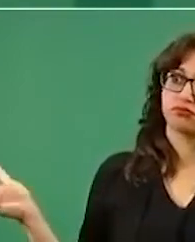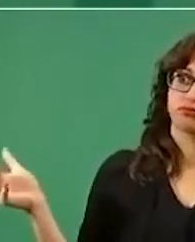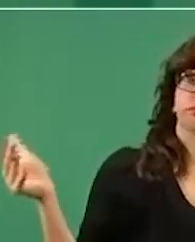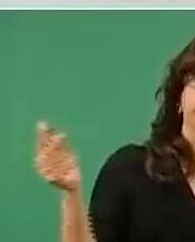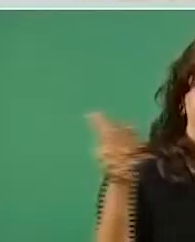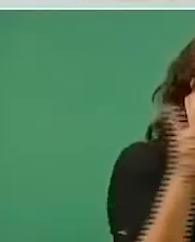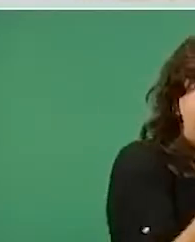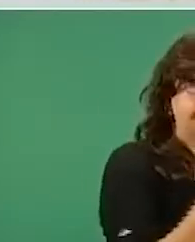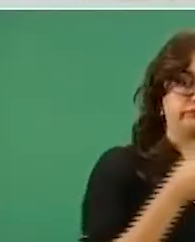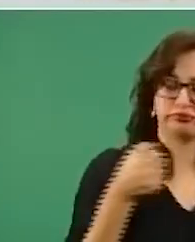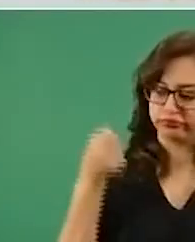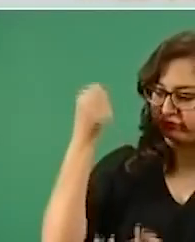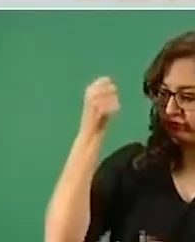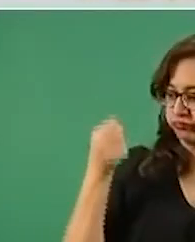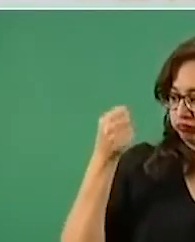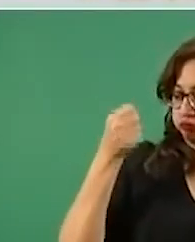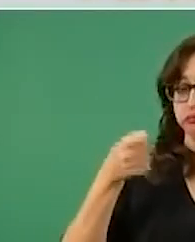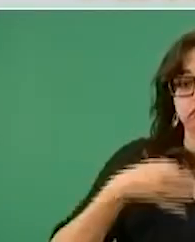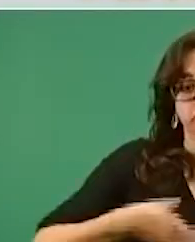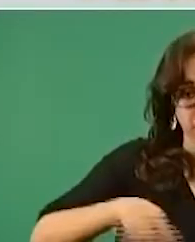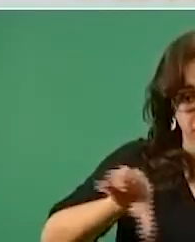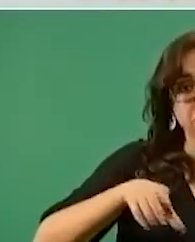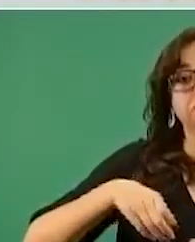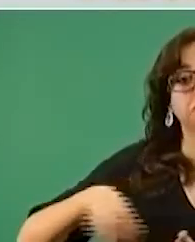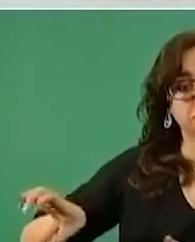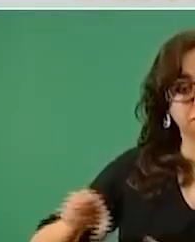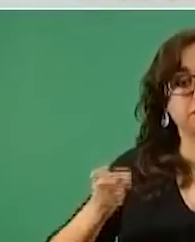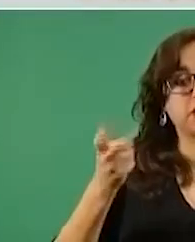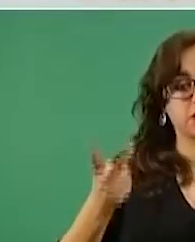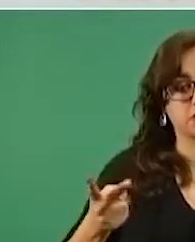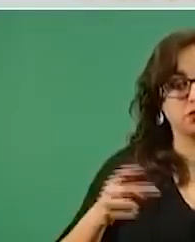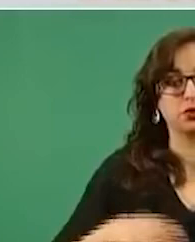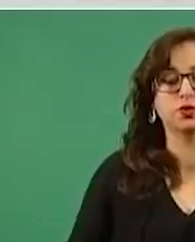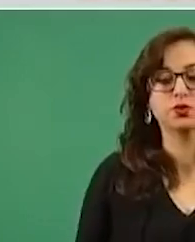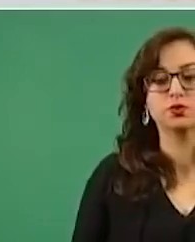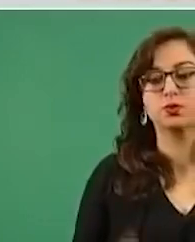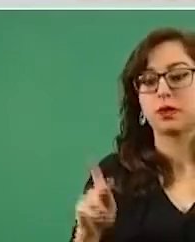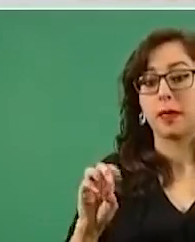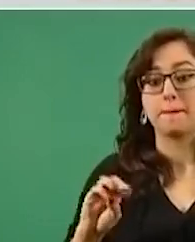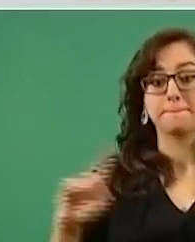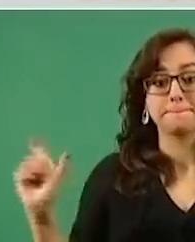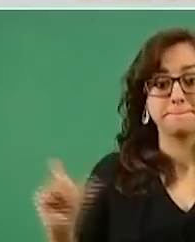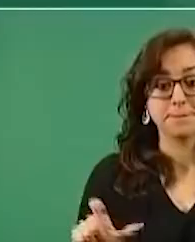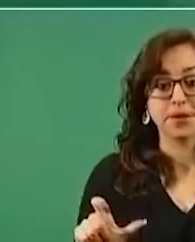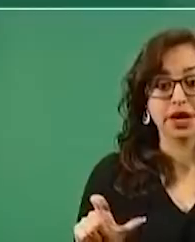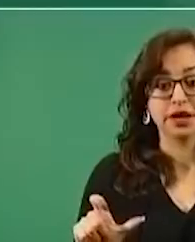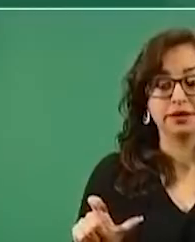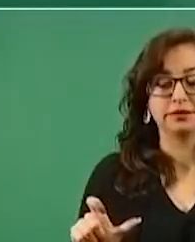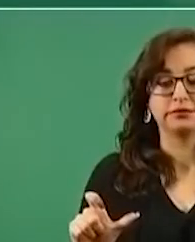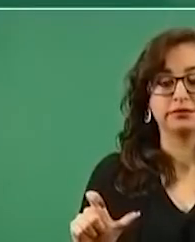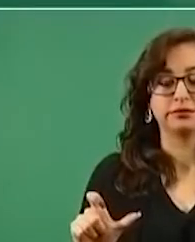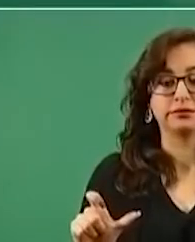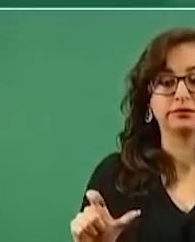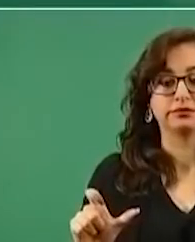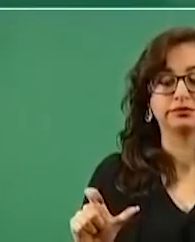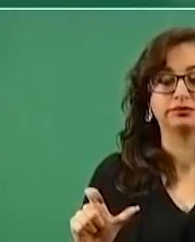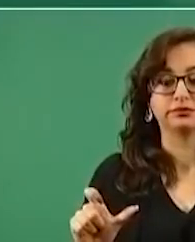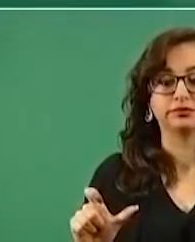empresas. En el caso de Pemex va a